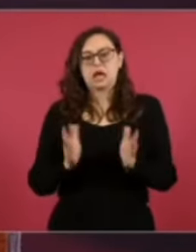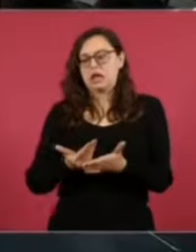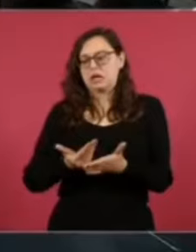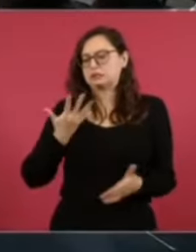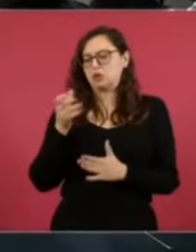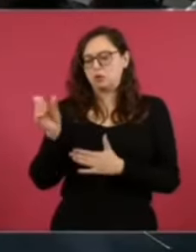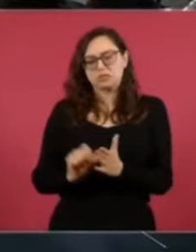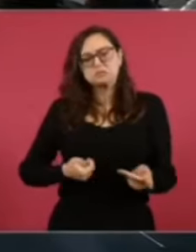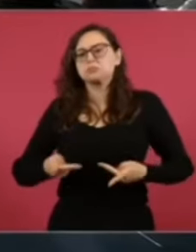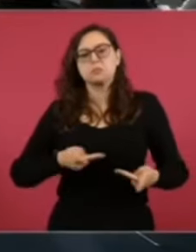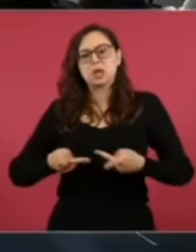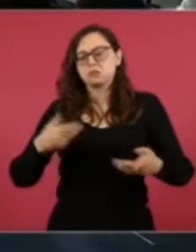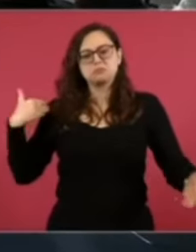casi cinco meses.